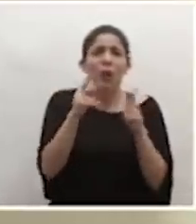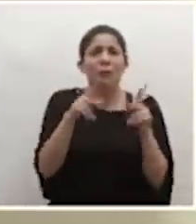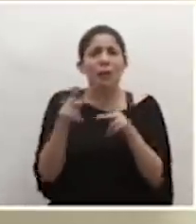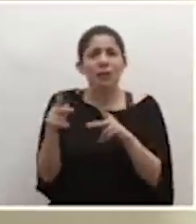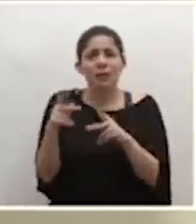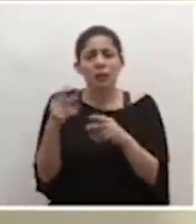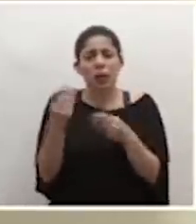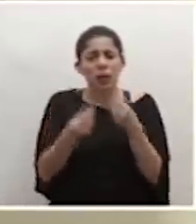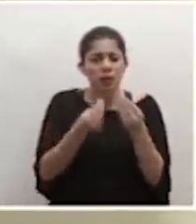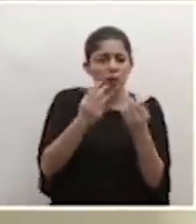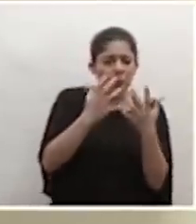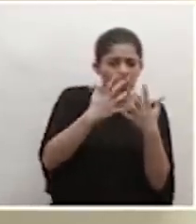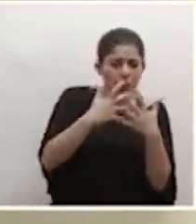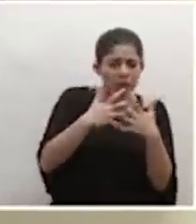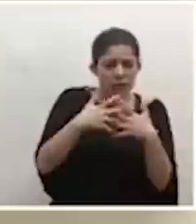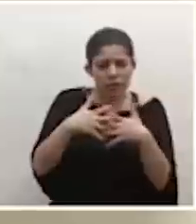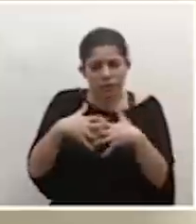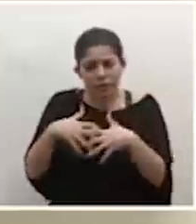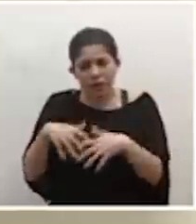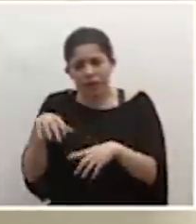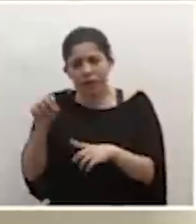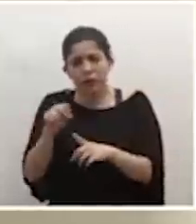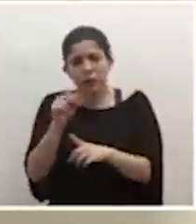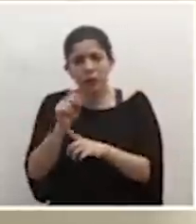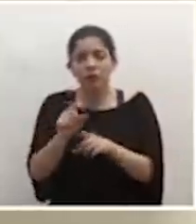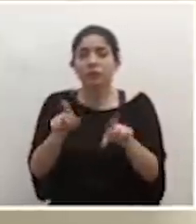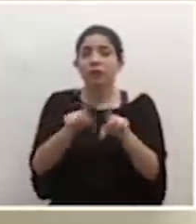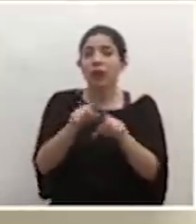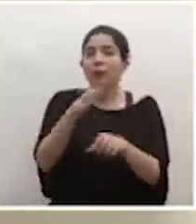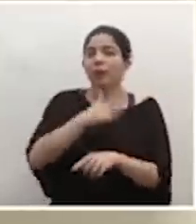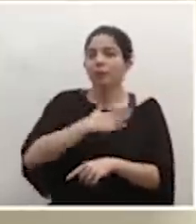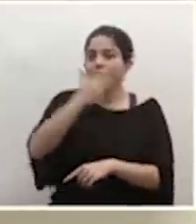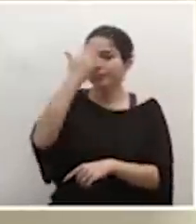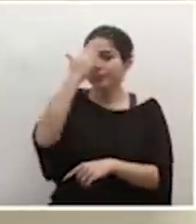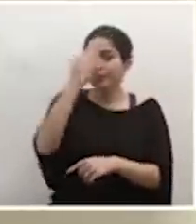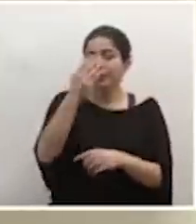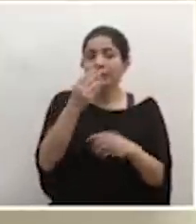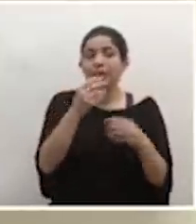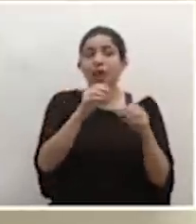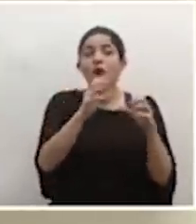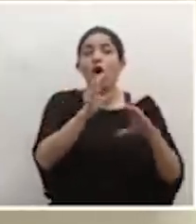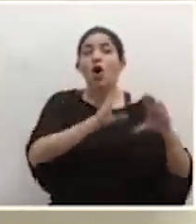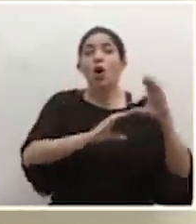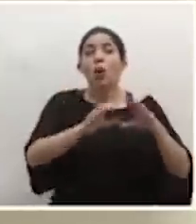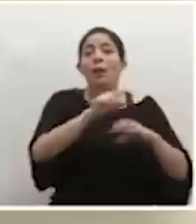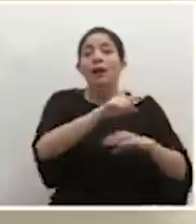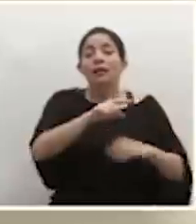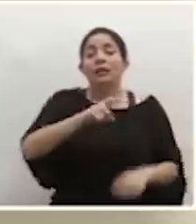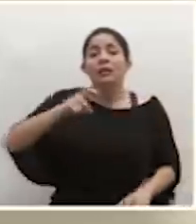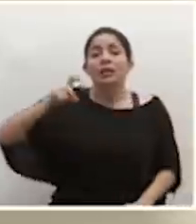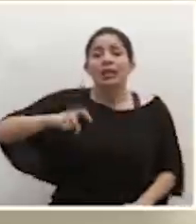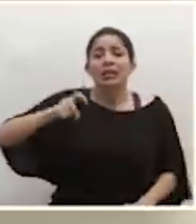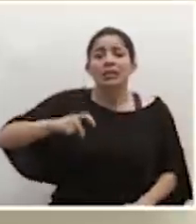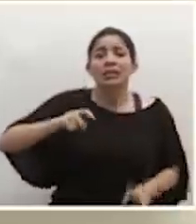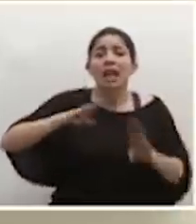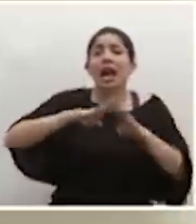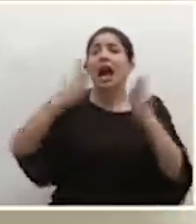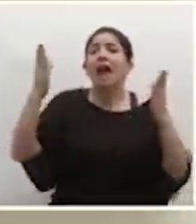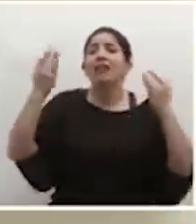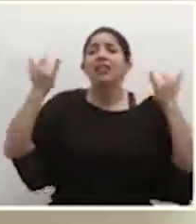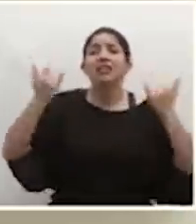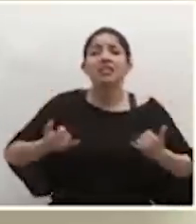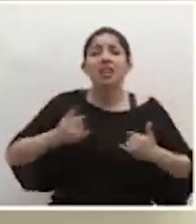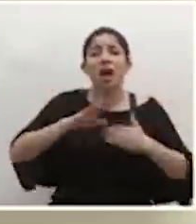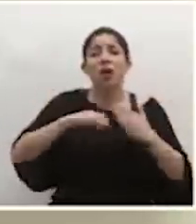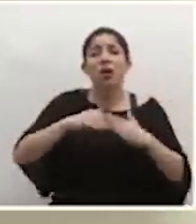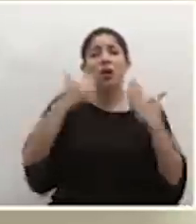adaptarnos a diferentes situaciones. Y yo sé que también el asunto de la demanda del sector comercial, de que abramos todo y que no